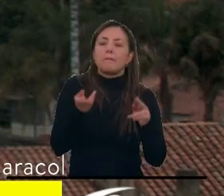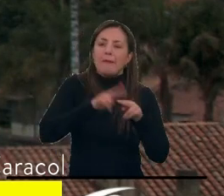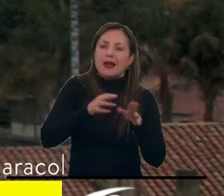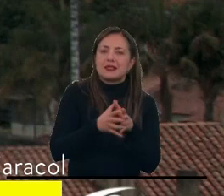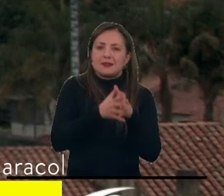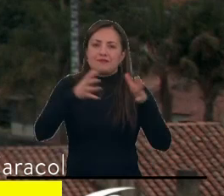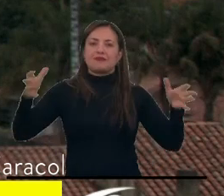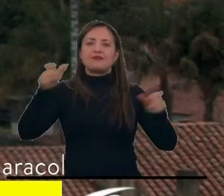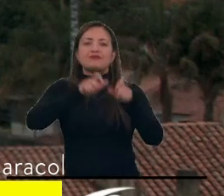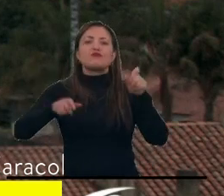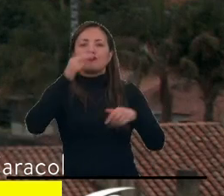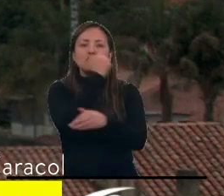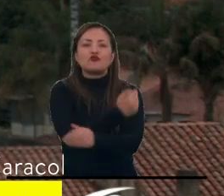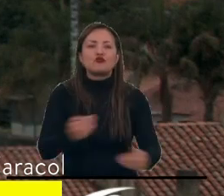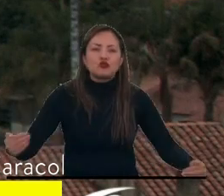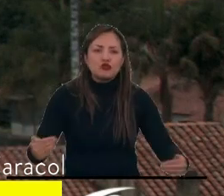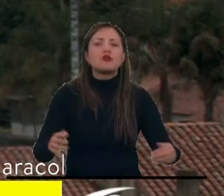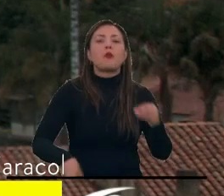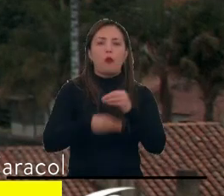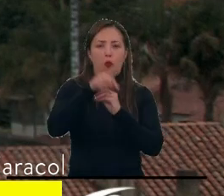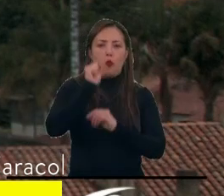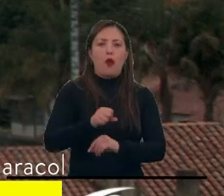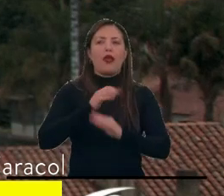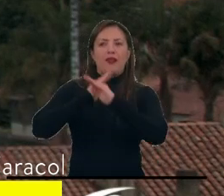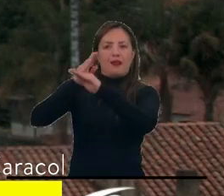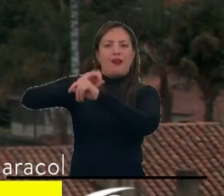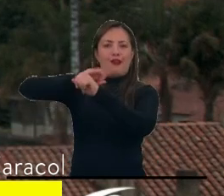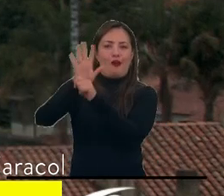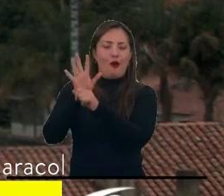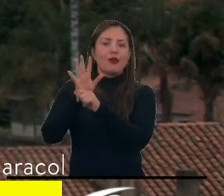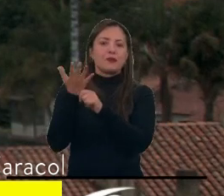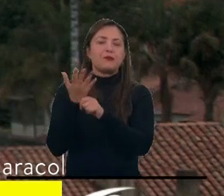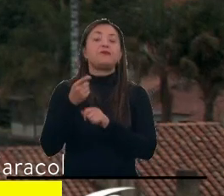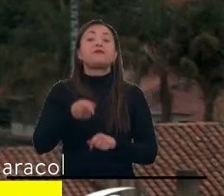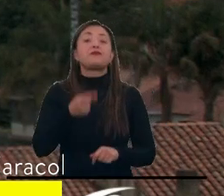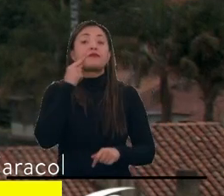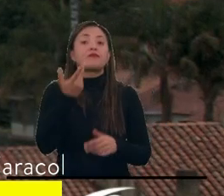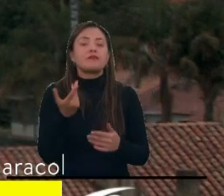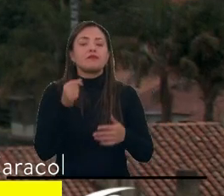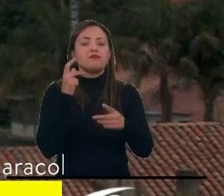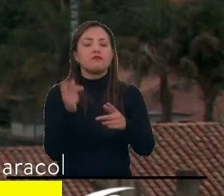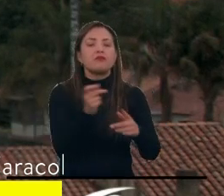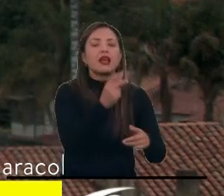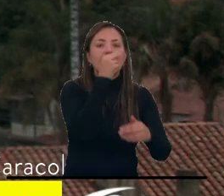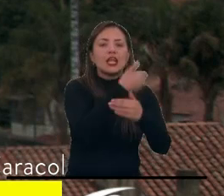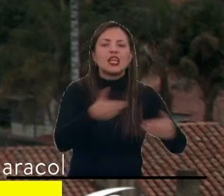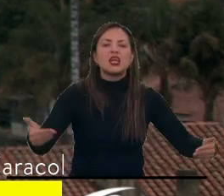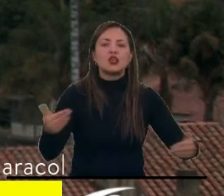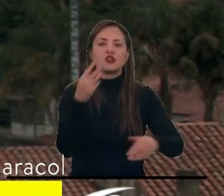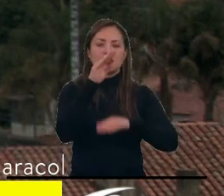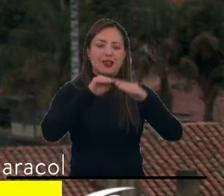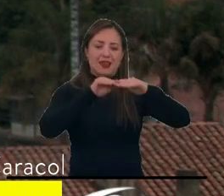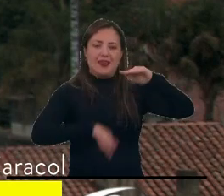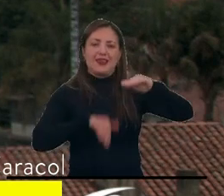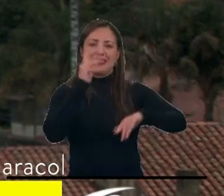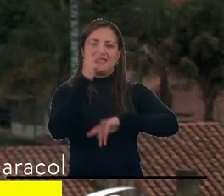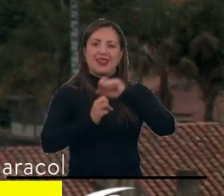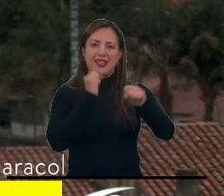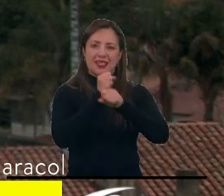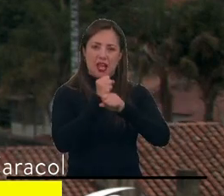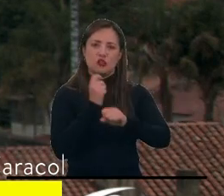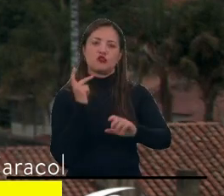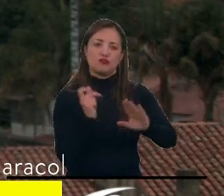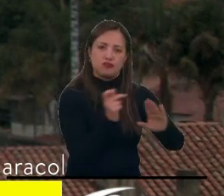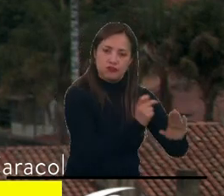poblacional de niños que se van a poder vacunar contra este virus, pues también se van a poder inmunizar los niños menores de 3 años. Además,